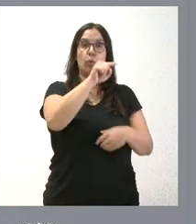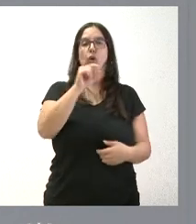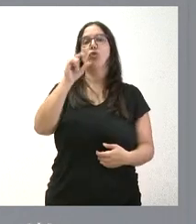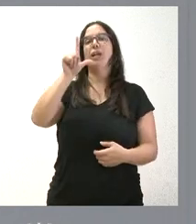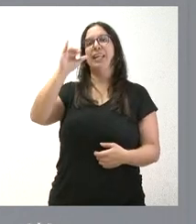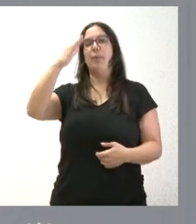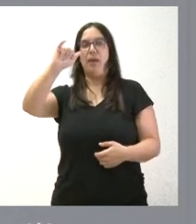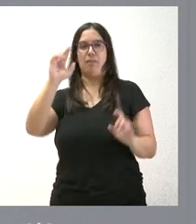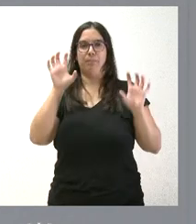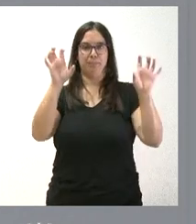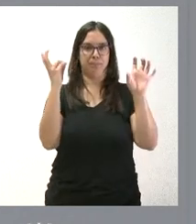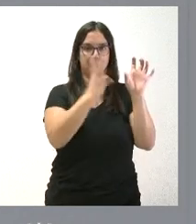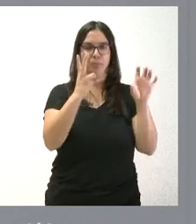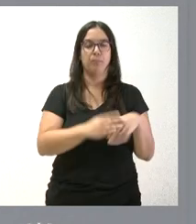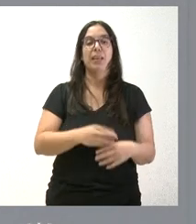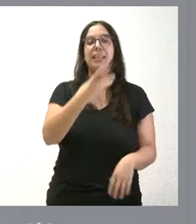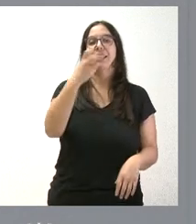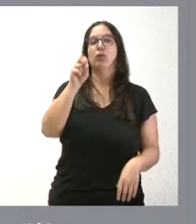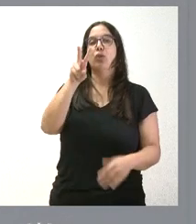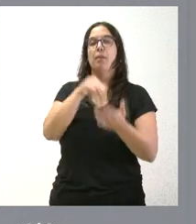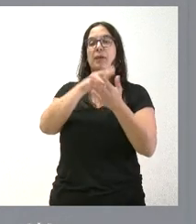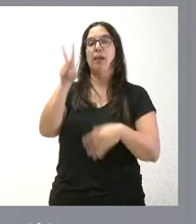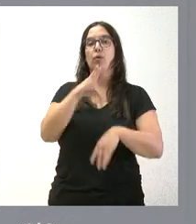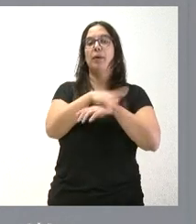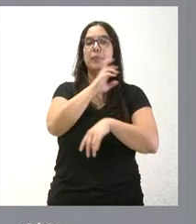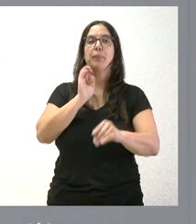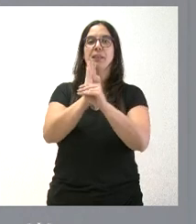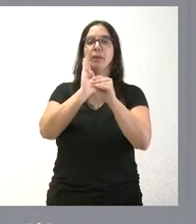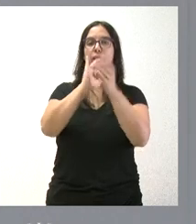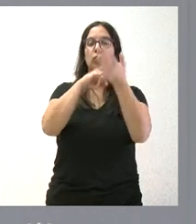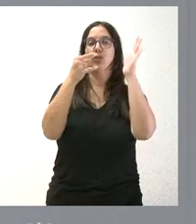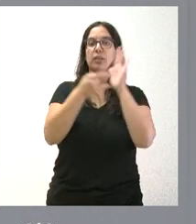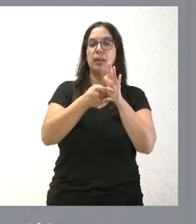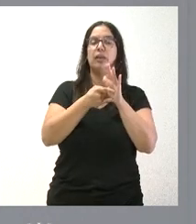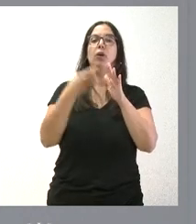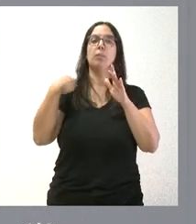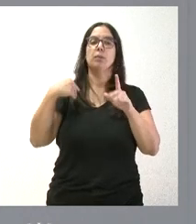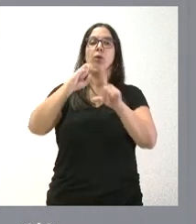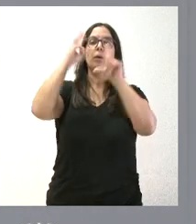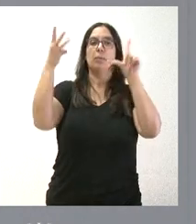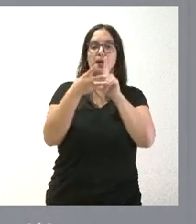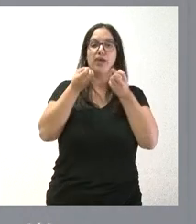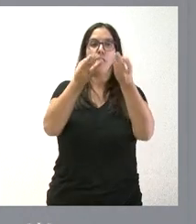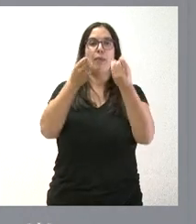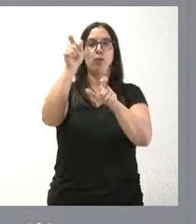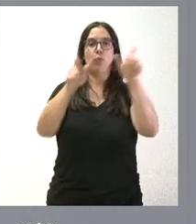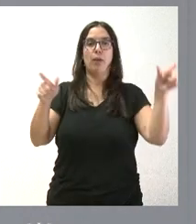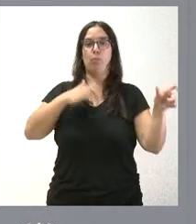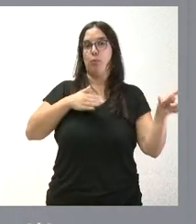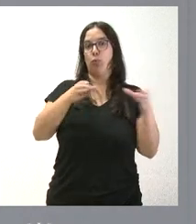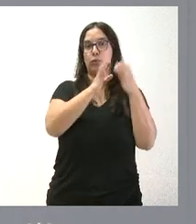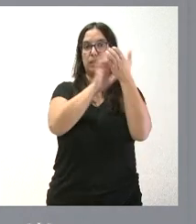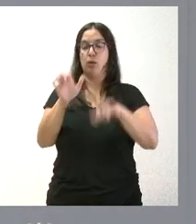Libia. 312.000 euros para el mantenimiento técnico de los canales web de información al ciudadano que tiene la Junta de Castilla y León.